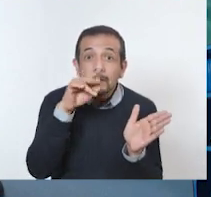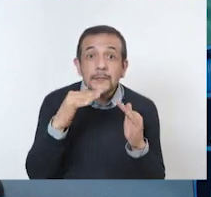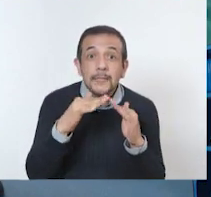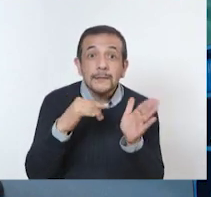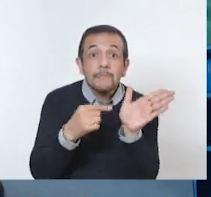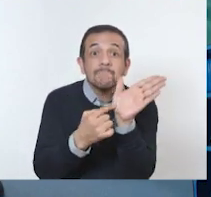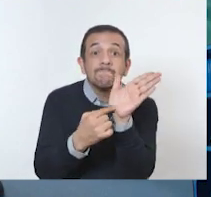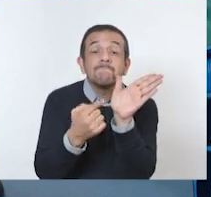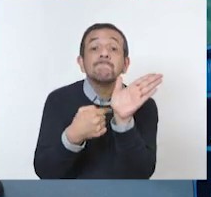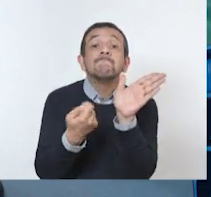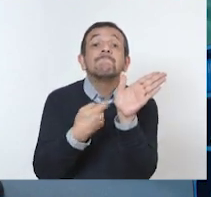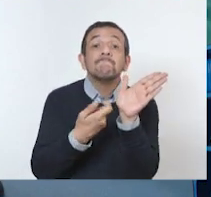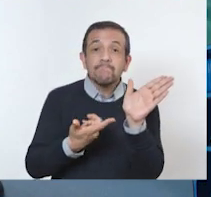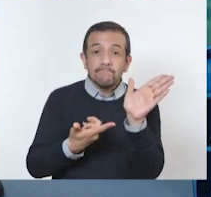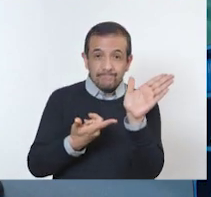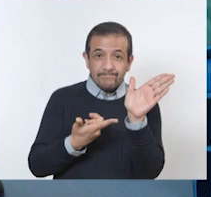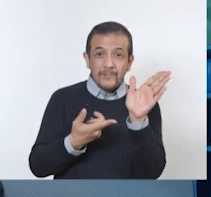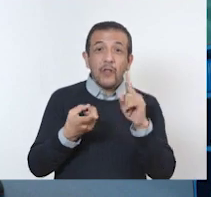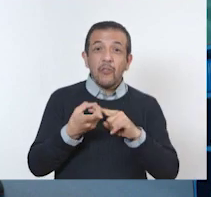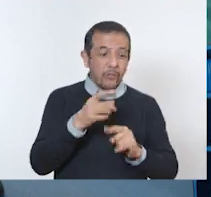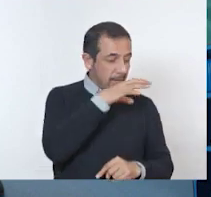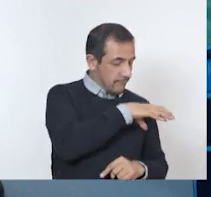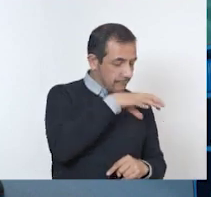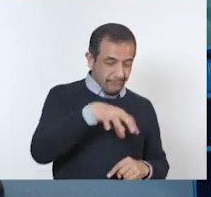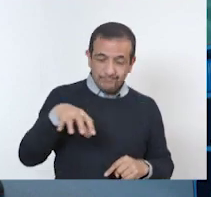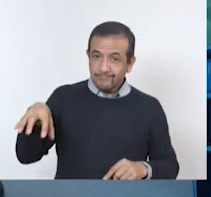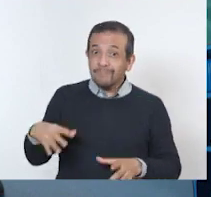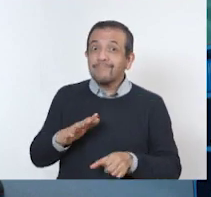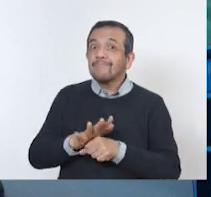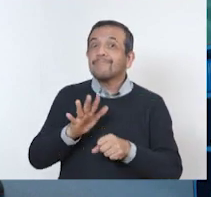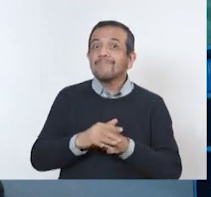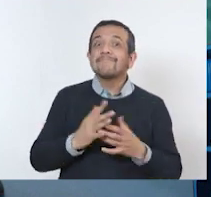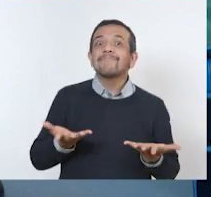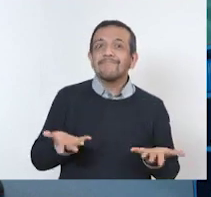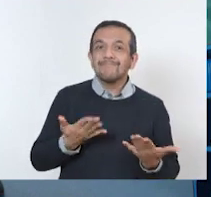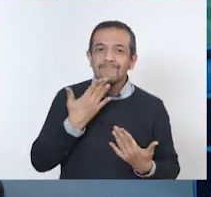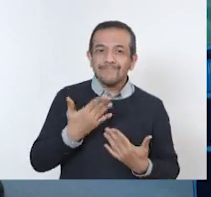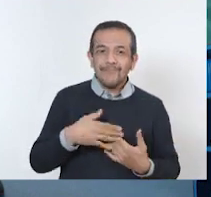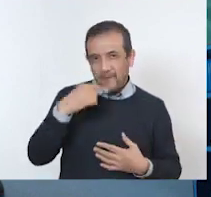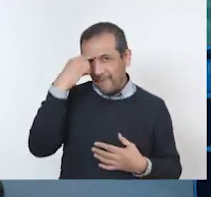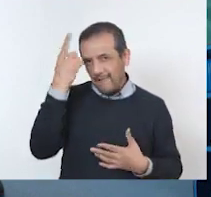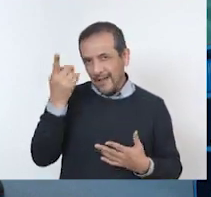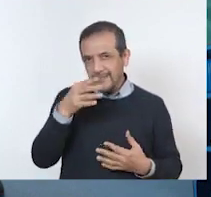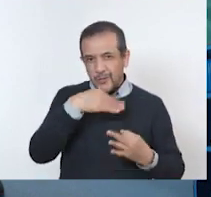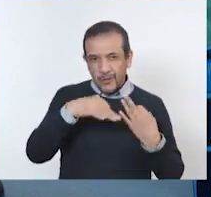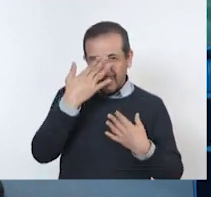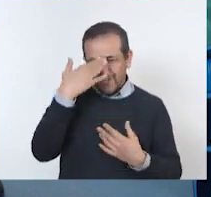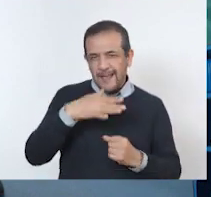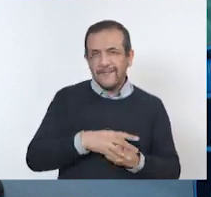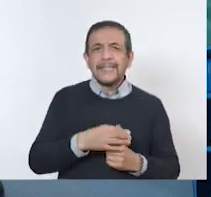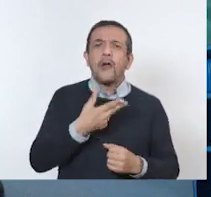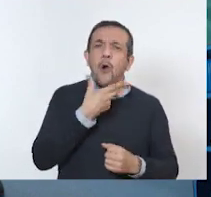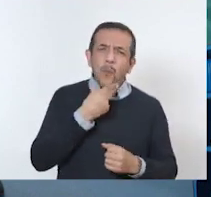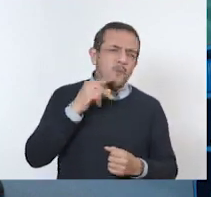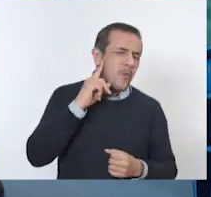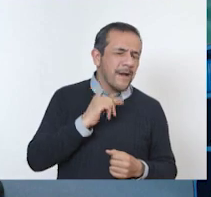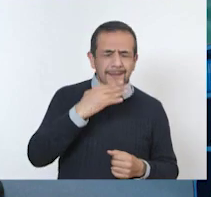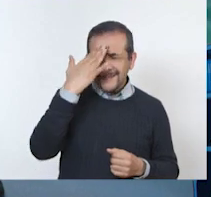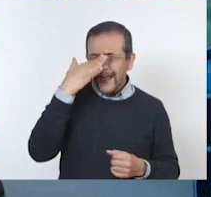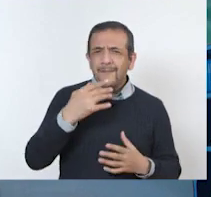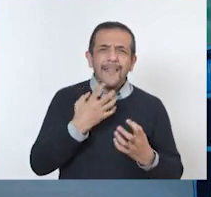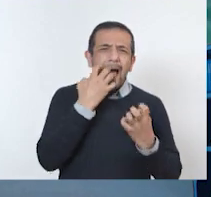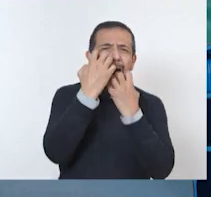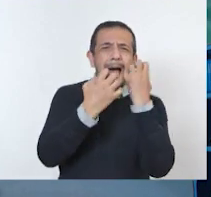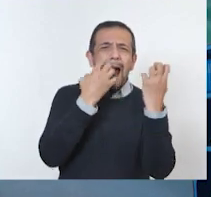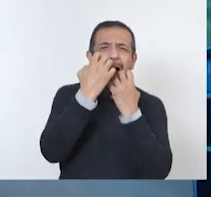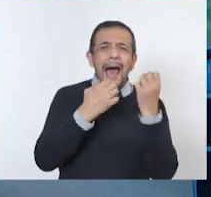casa. ¿En dónde va? Es muy fácil. Yo creo que lo van a saber todos. Tengo que ser honesto, maestro. Todos los niños y las niñas en casa